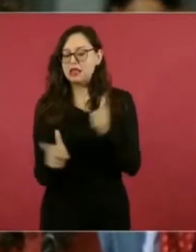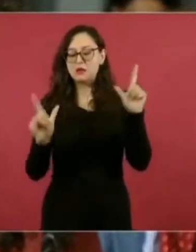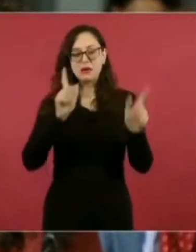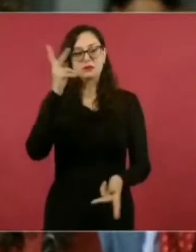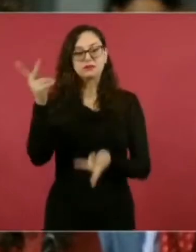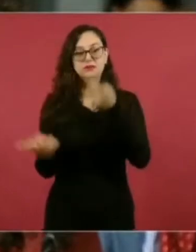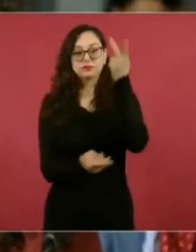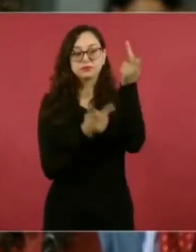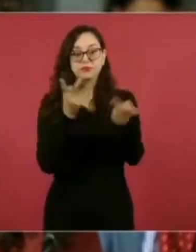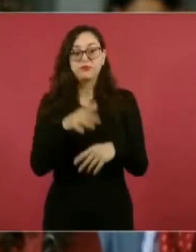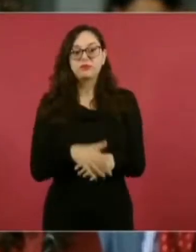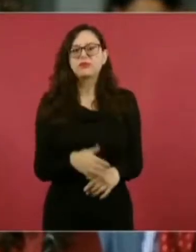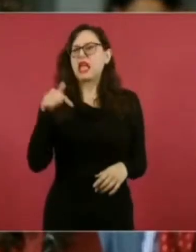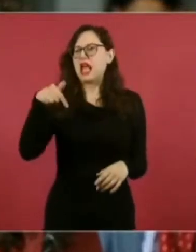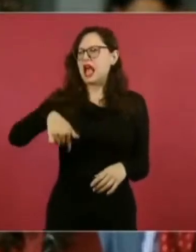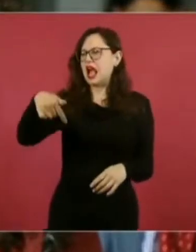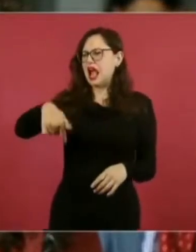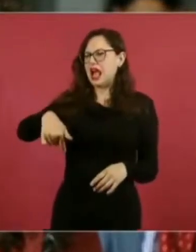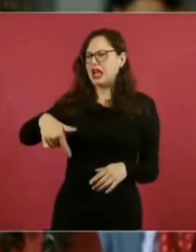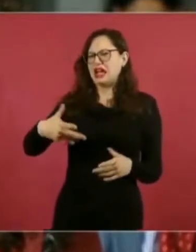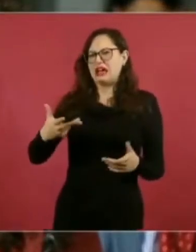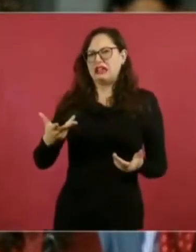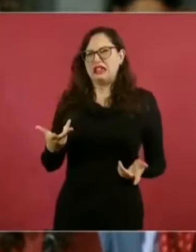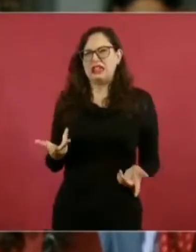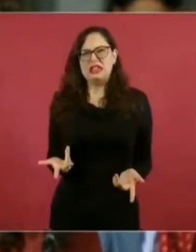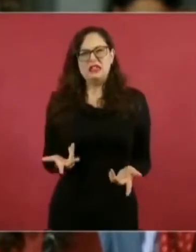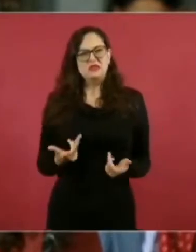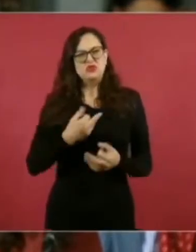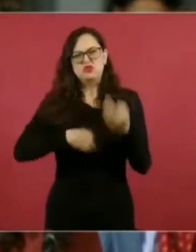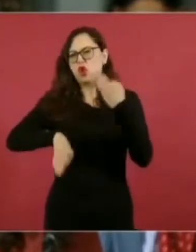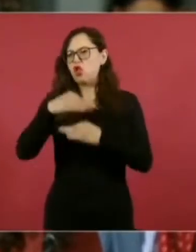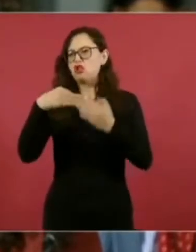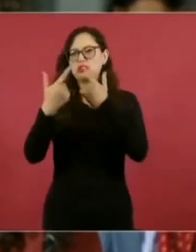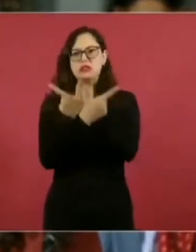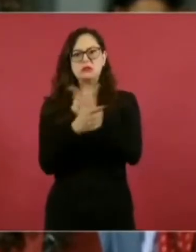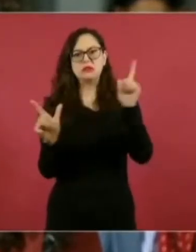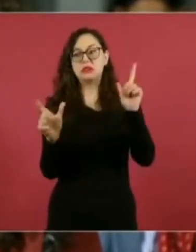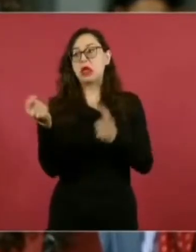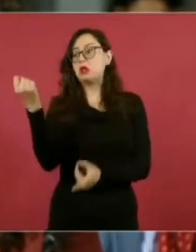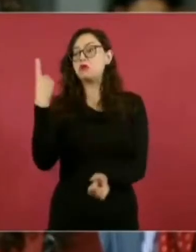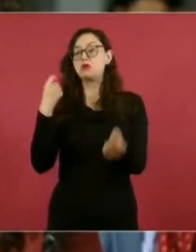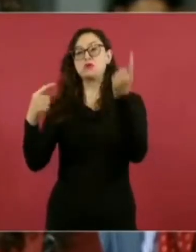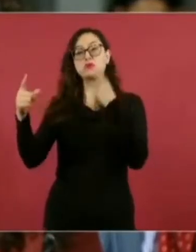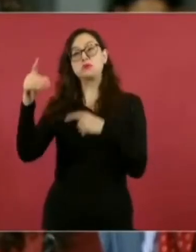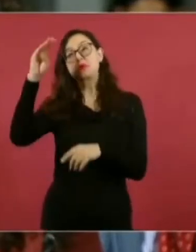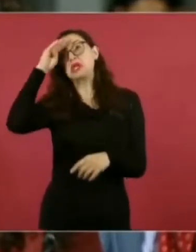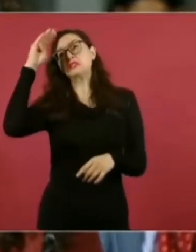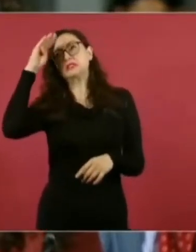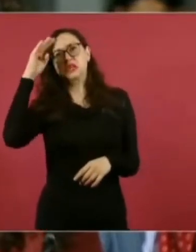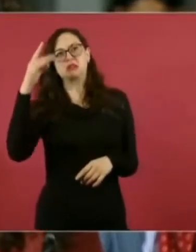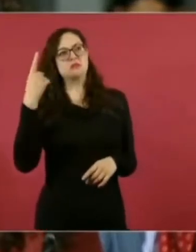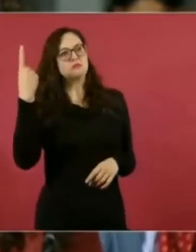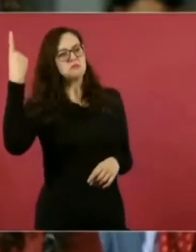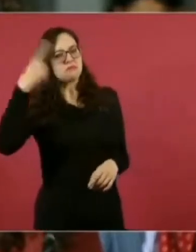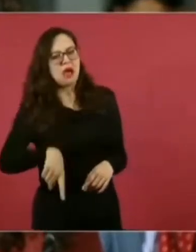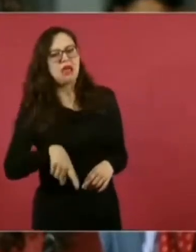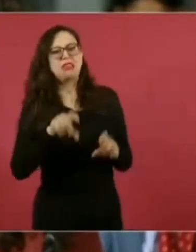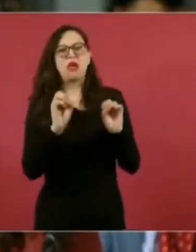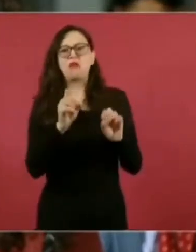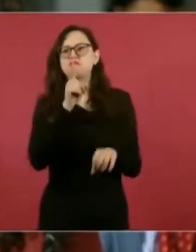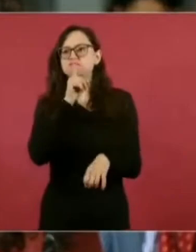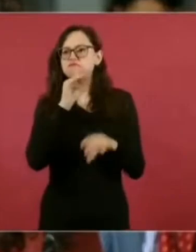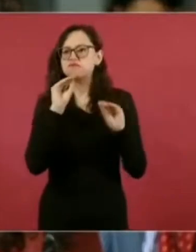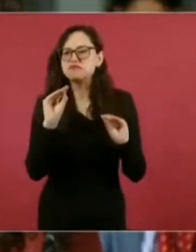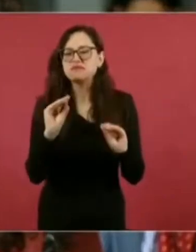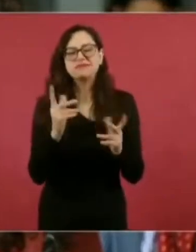se acusaron de censura o de que aquí nos dictaban línea. Y por de alguna manera, presidente, agradecerle porque directa